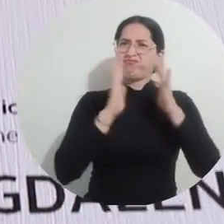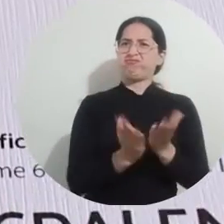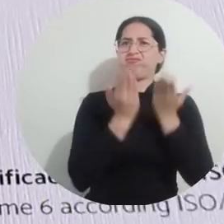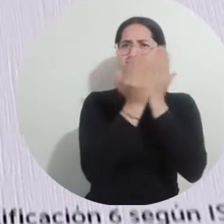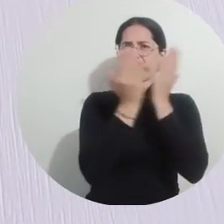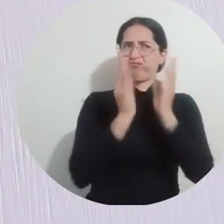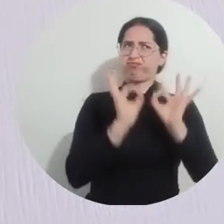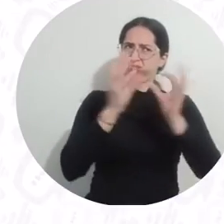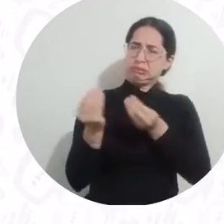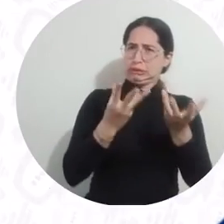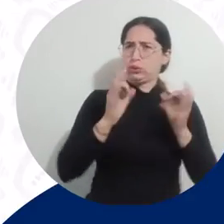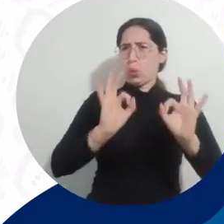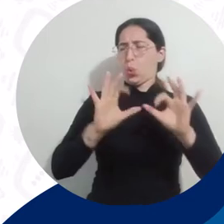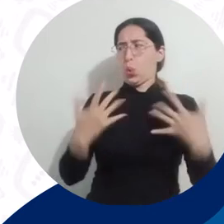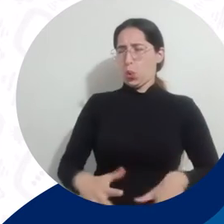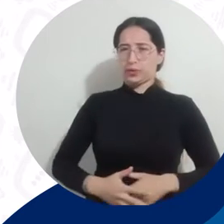Certificación ICONTEC.